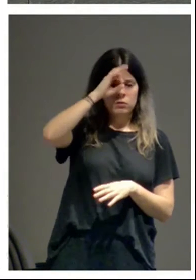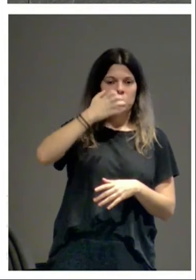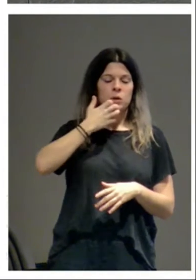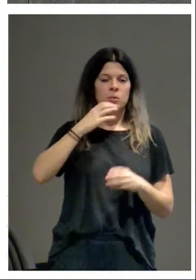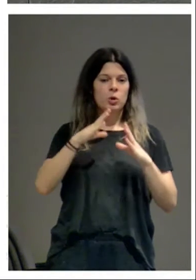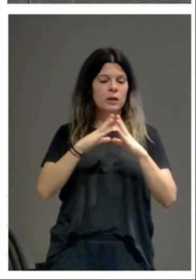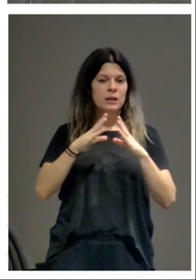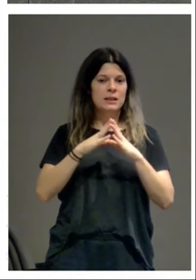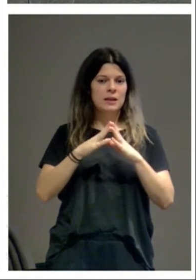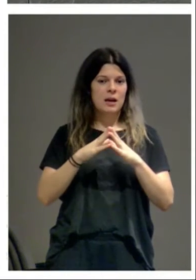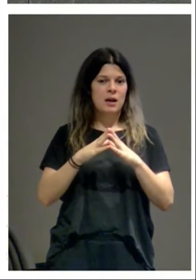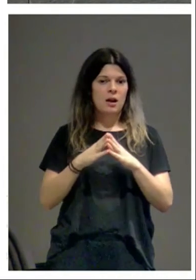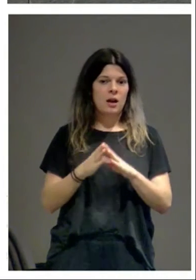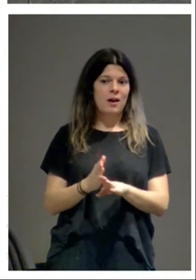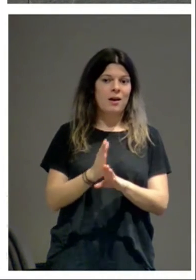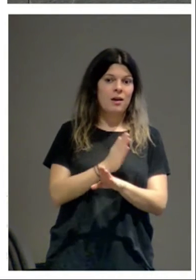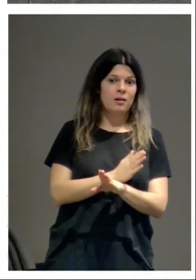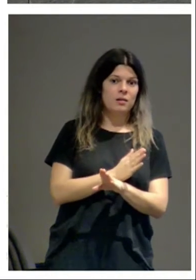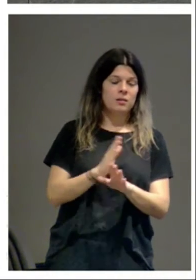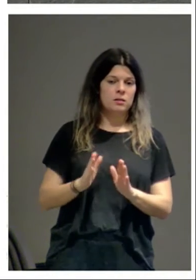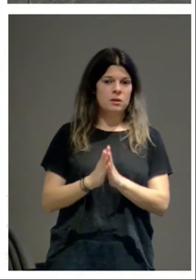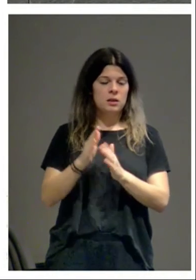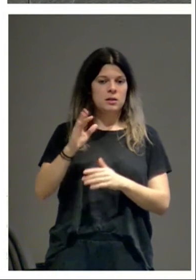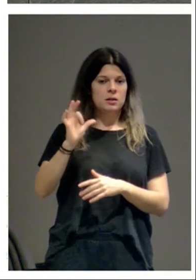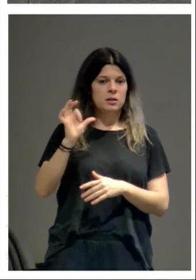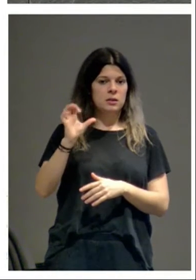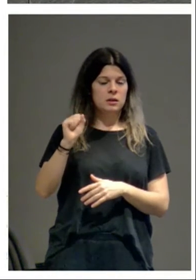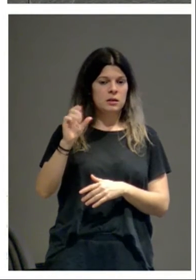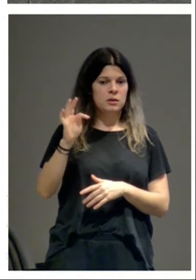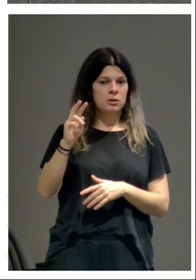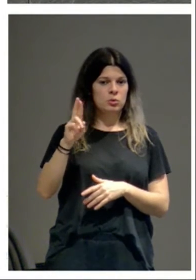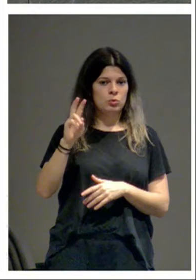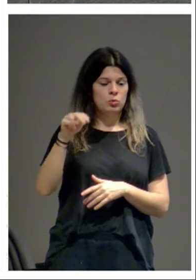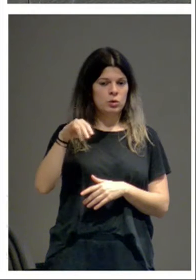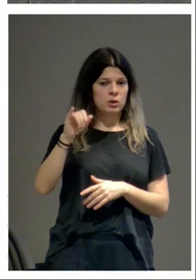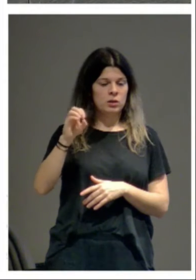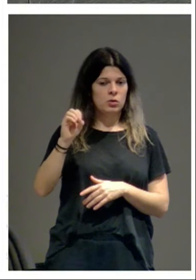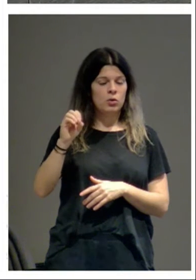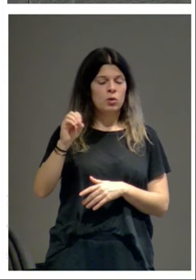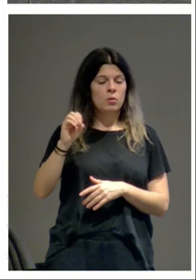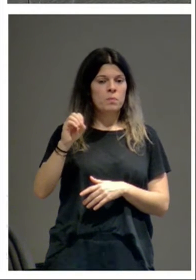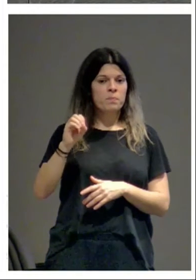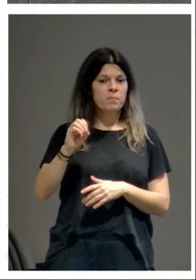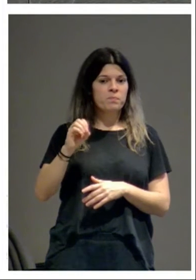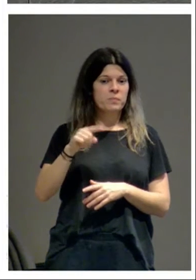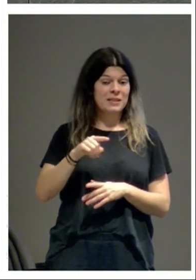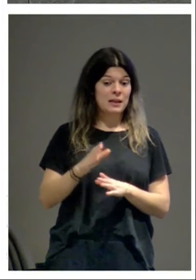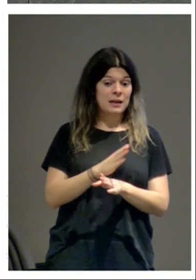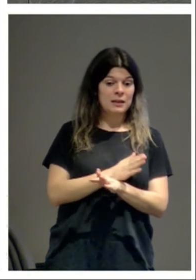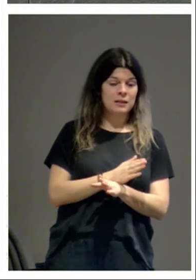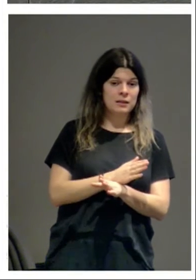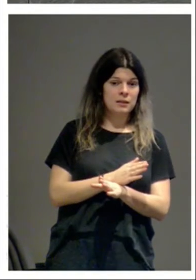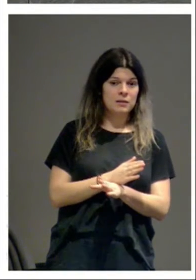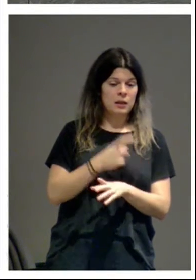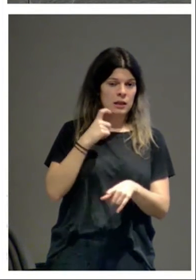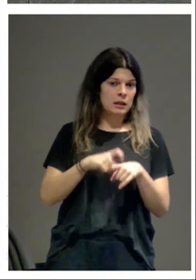la iglesia que había antes de San Saturnino de Artajona, la primera iglesia románica de San Saturnino de Artajona, con una tipología